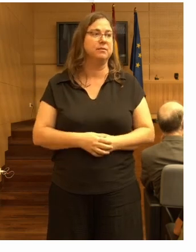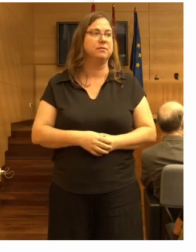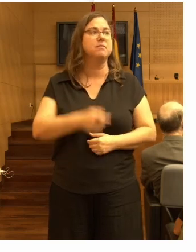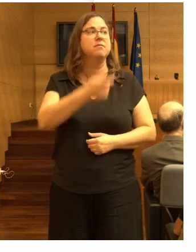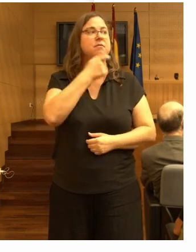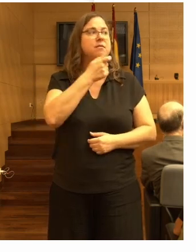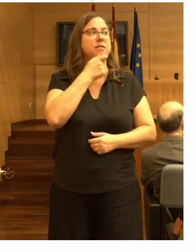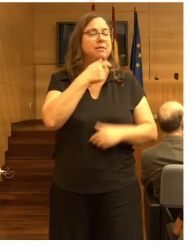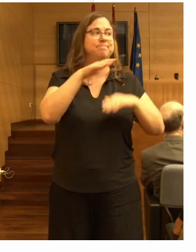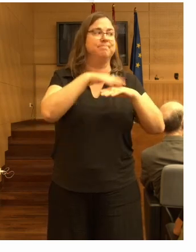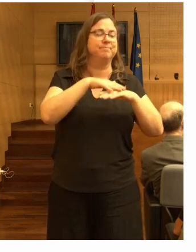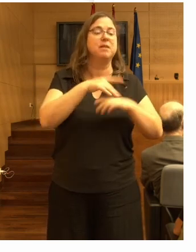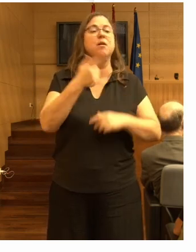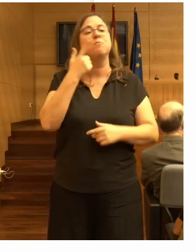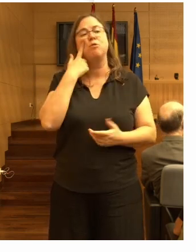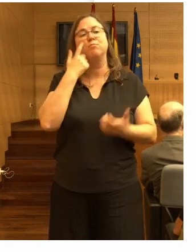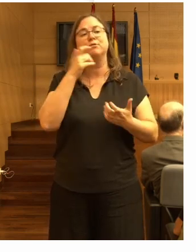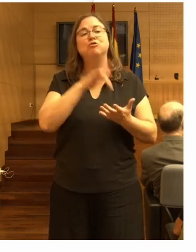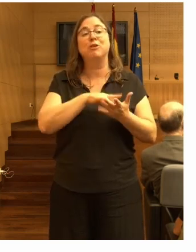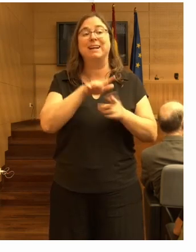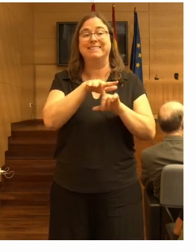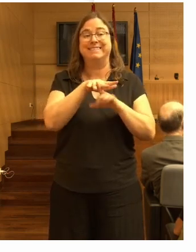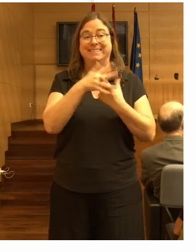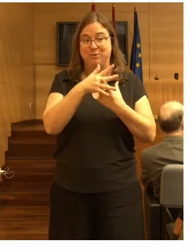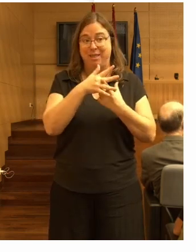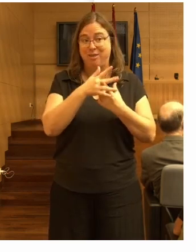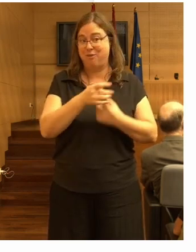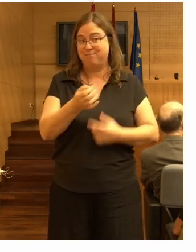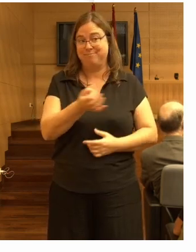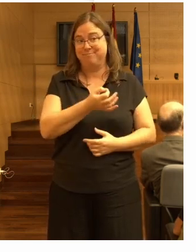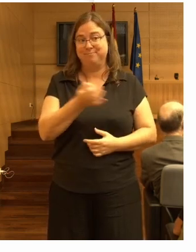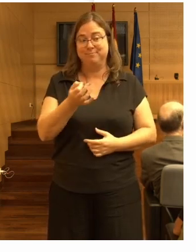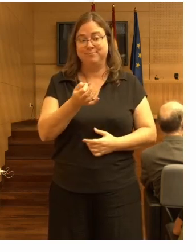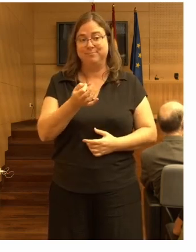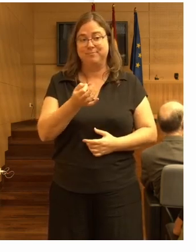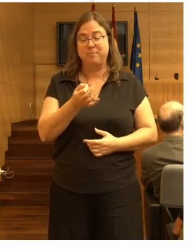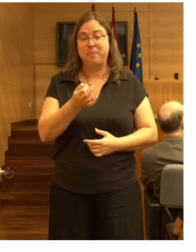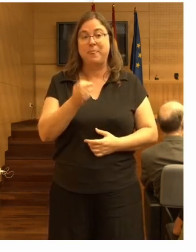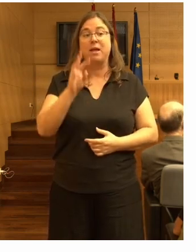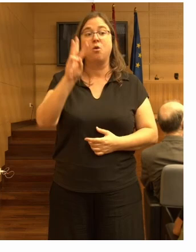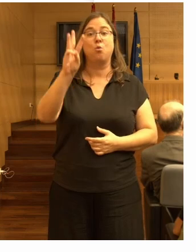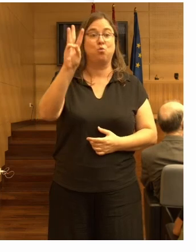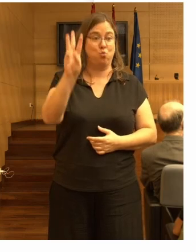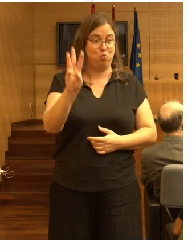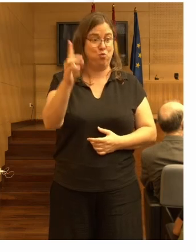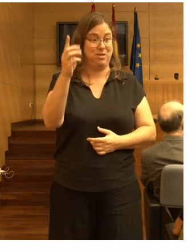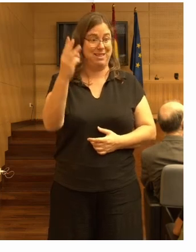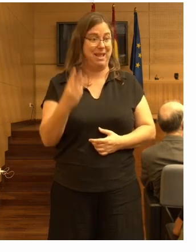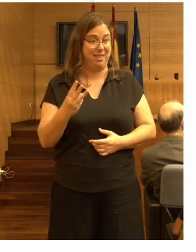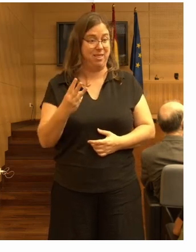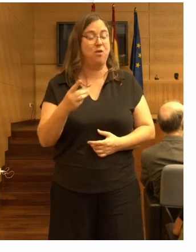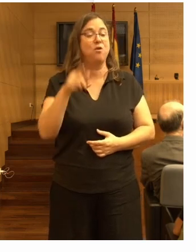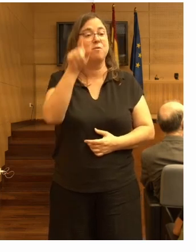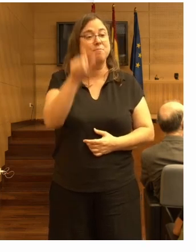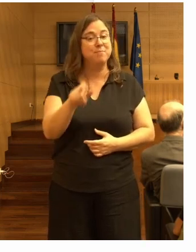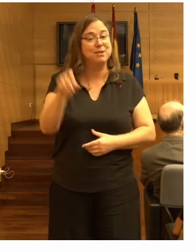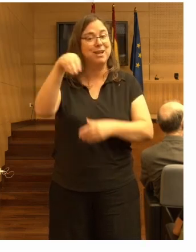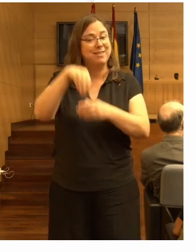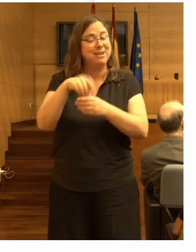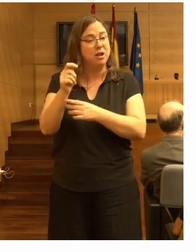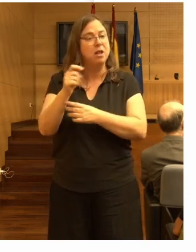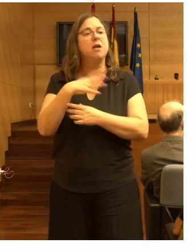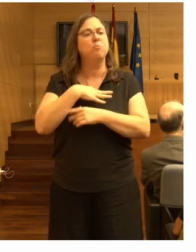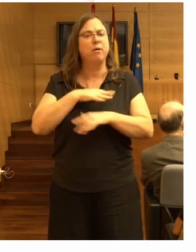Lo que hemos visto es que, circunstancias ideales, una tercera parte de la población de las residencias pueden participar